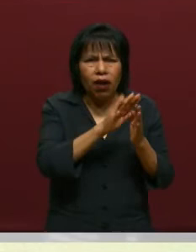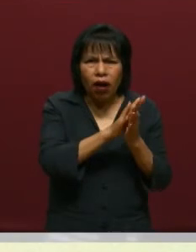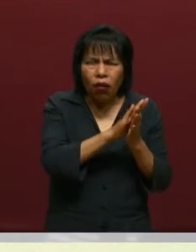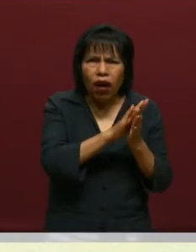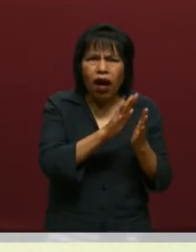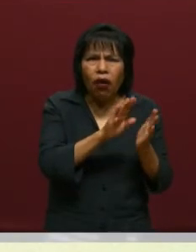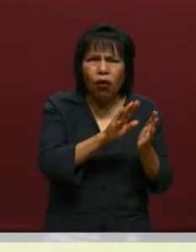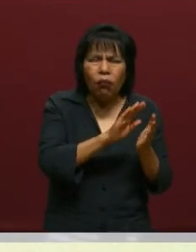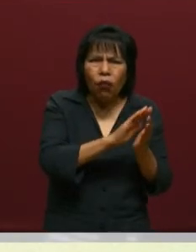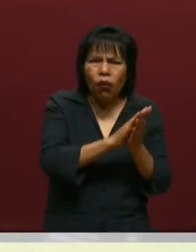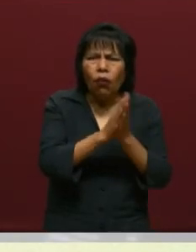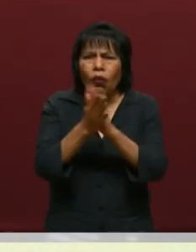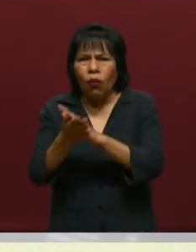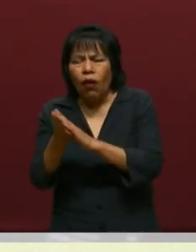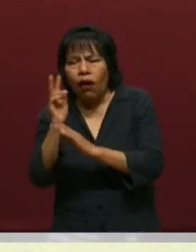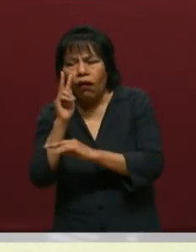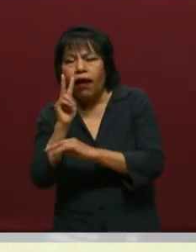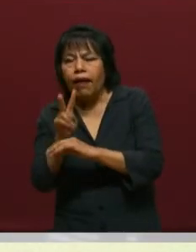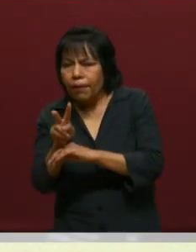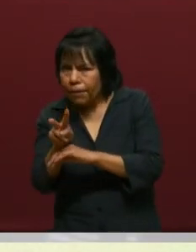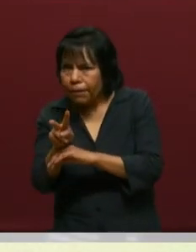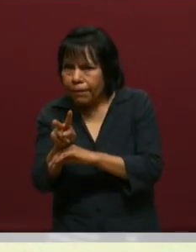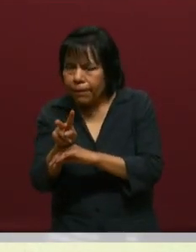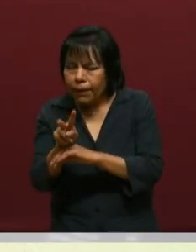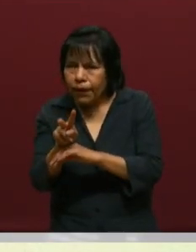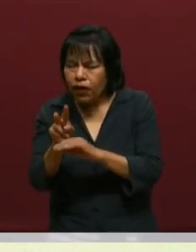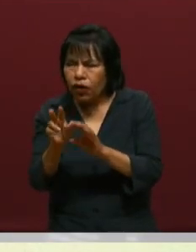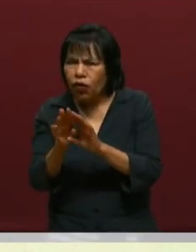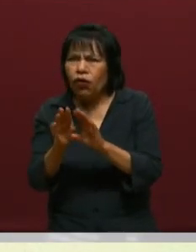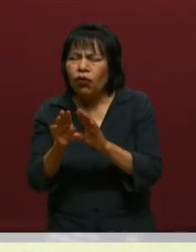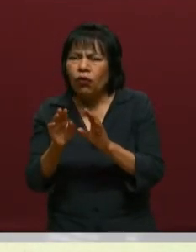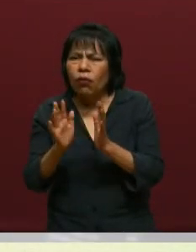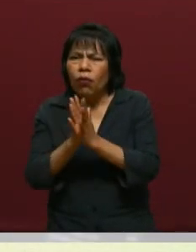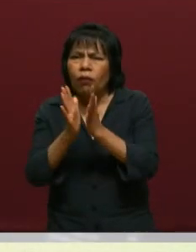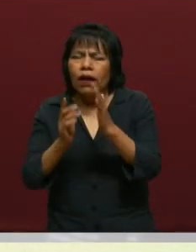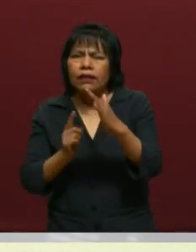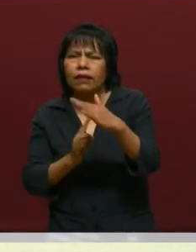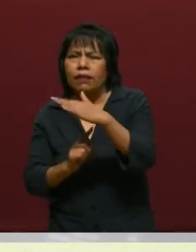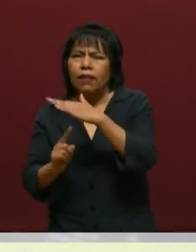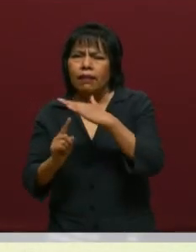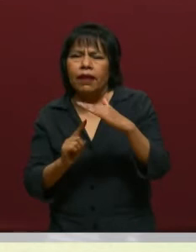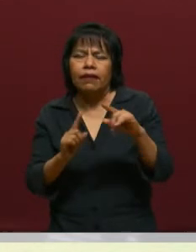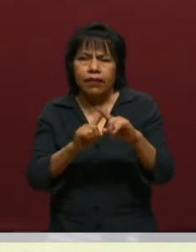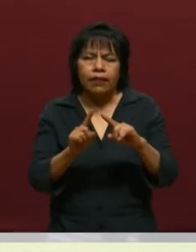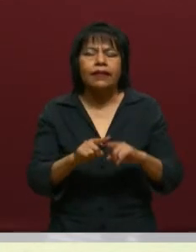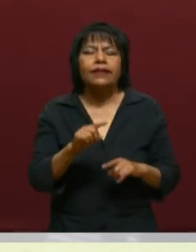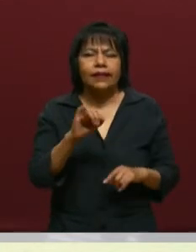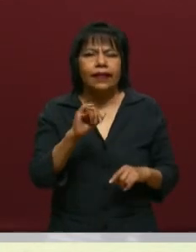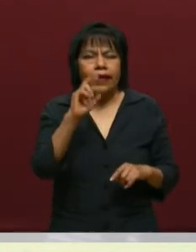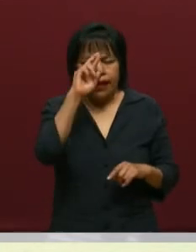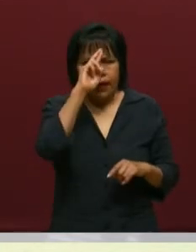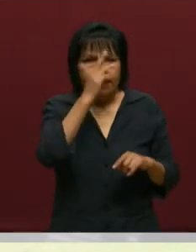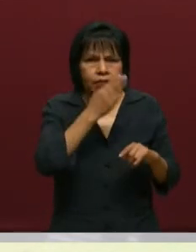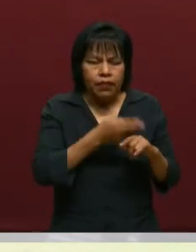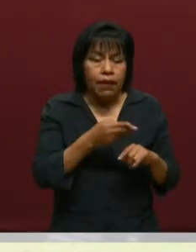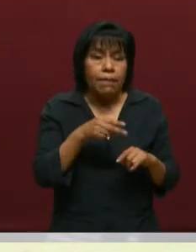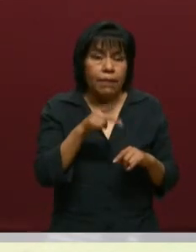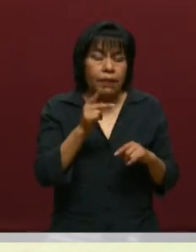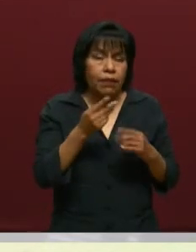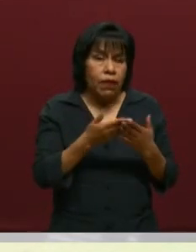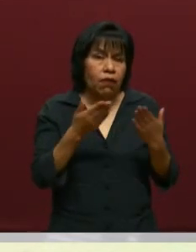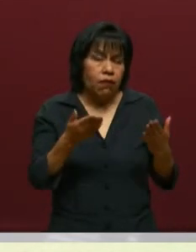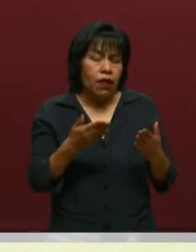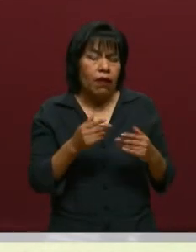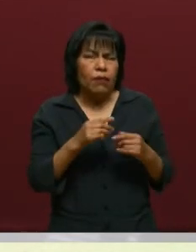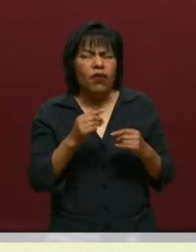tangible y creo que eso es importantísimo y una gran responsabilidad. Claro, es una gran responsabilidad, pero más aún porque